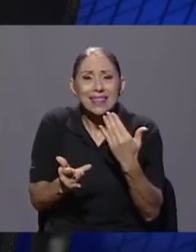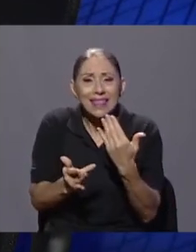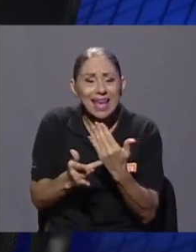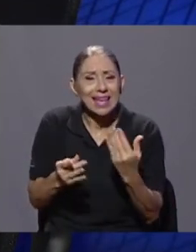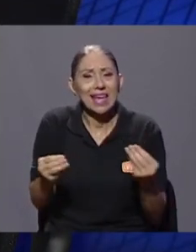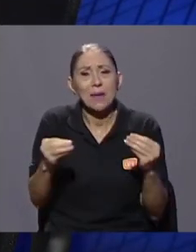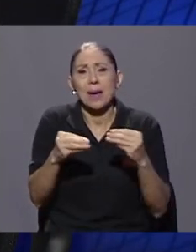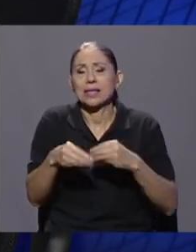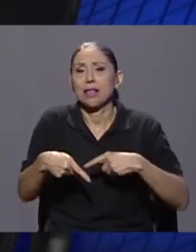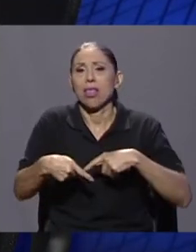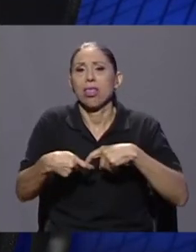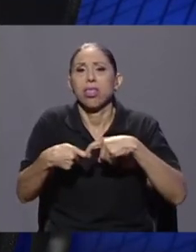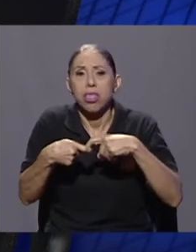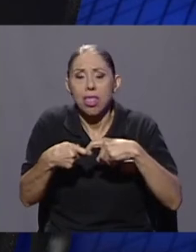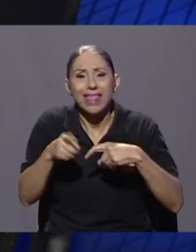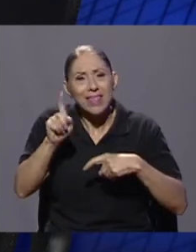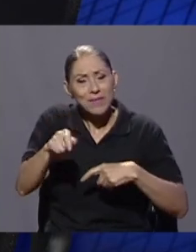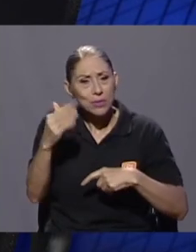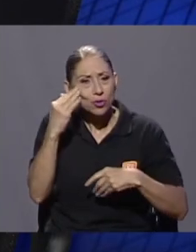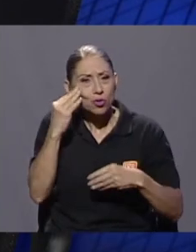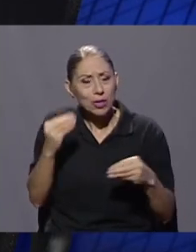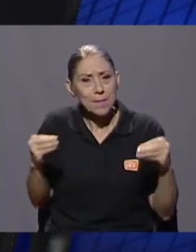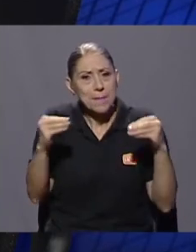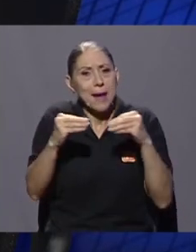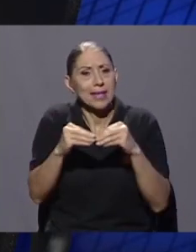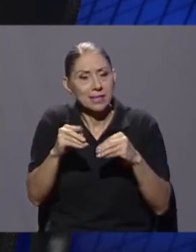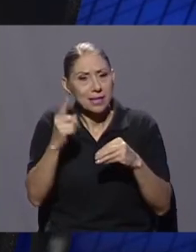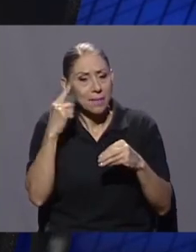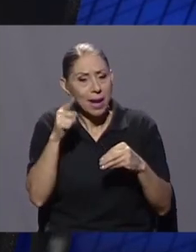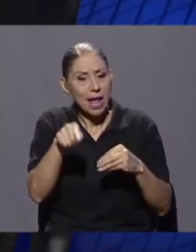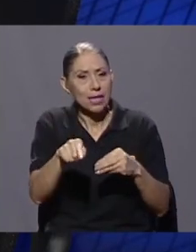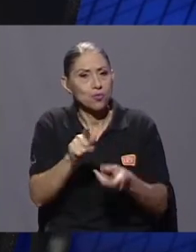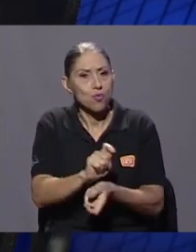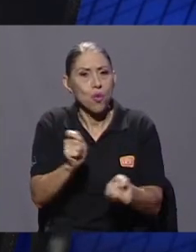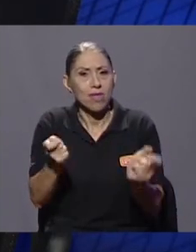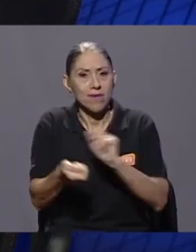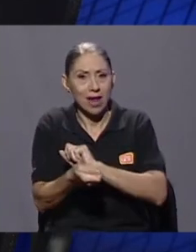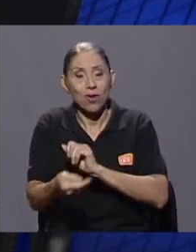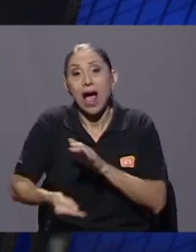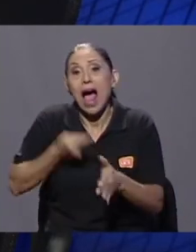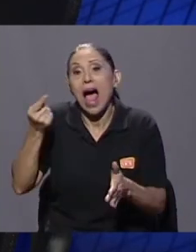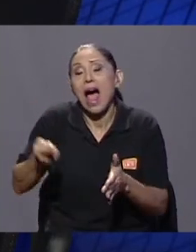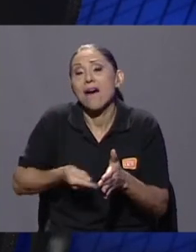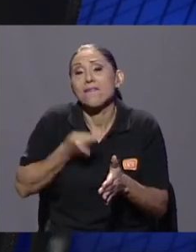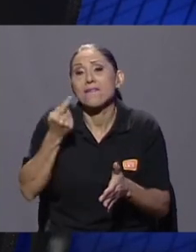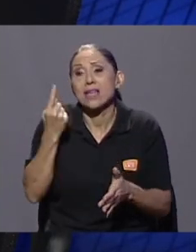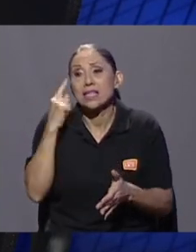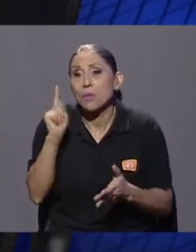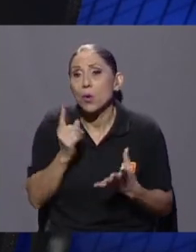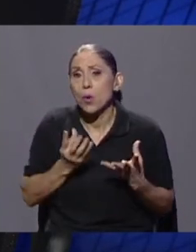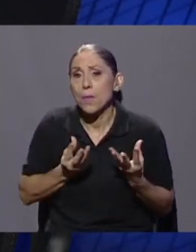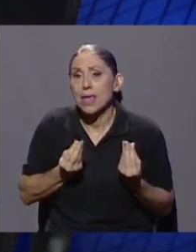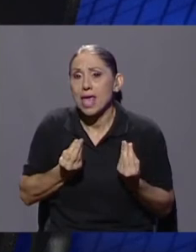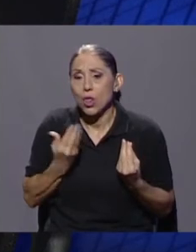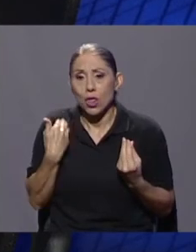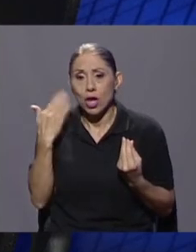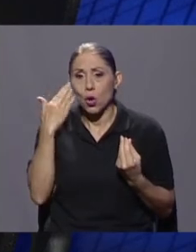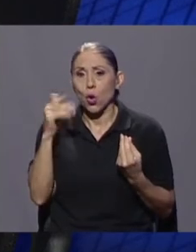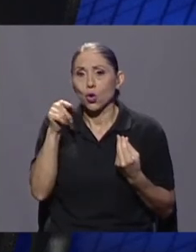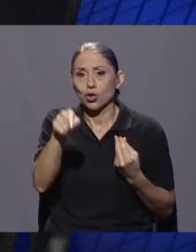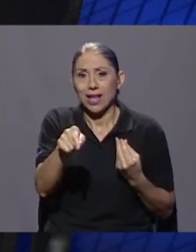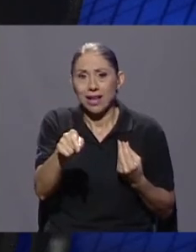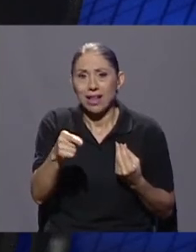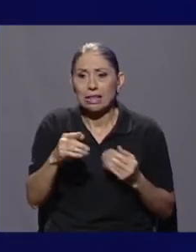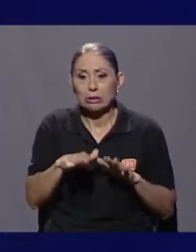que creo que tenemos que conocer más para modificarlos, porque a veces hasta por el miedo de no conocerlos, no los hemos